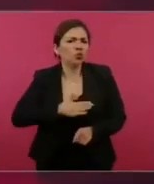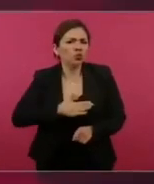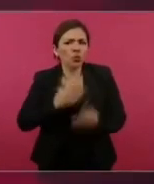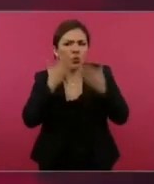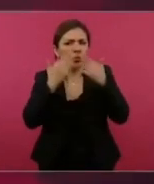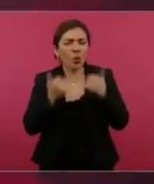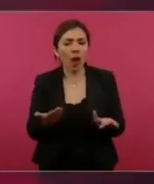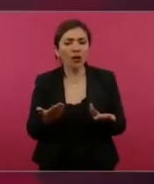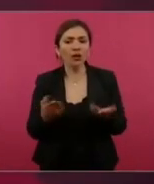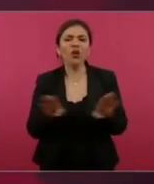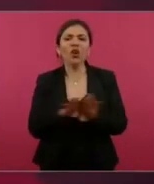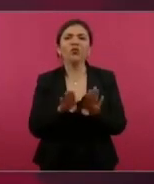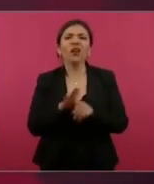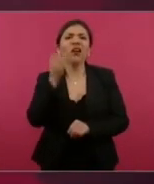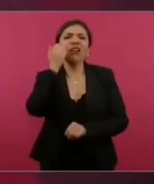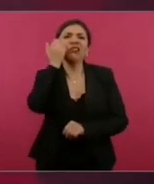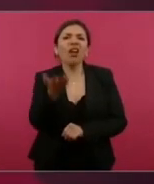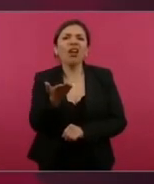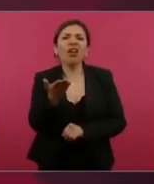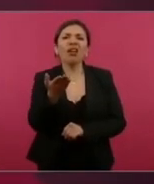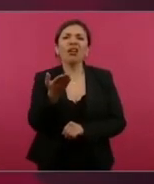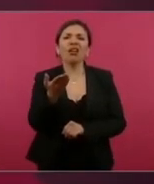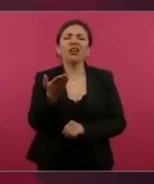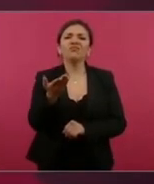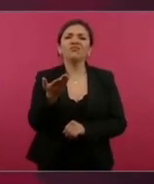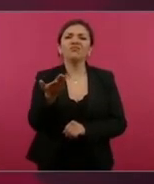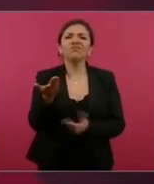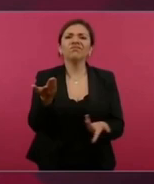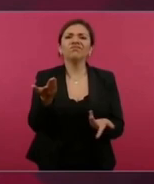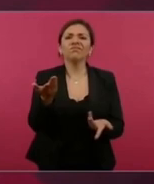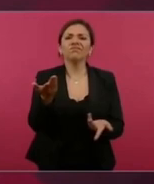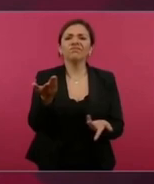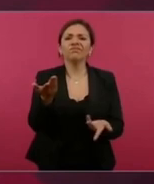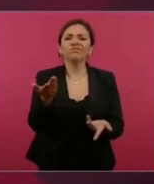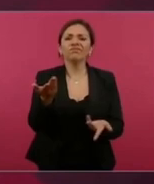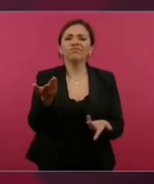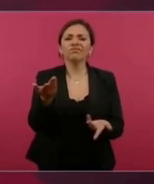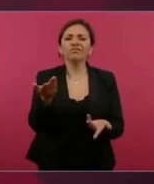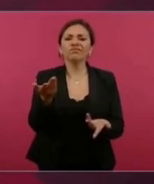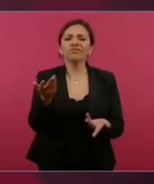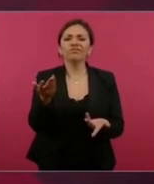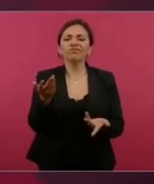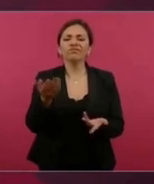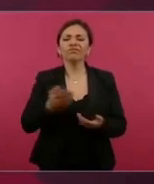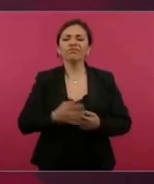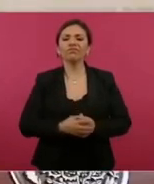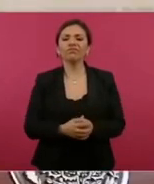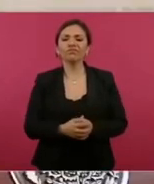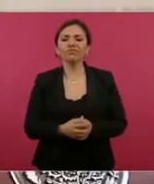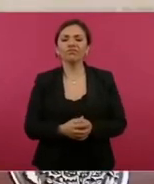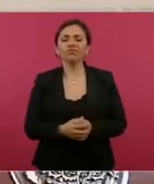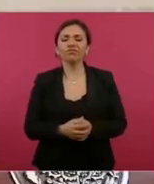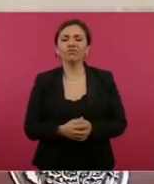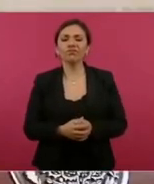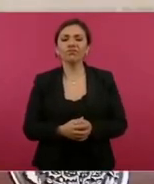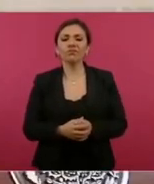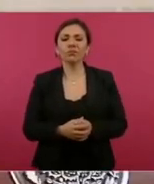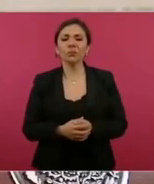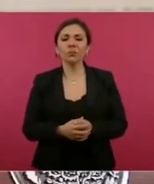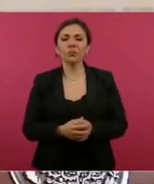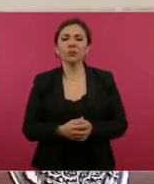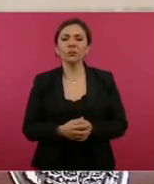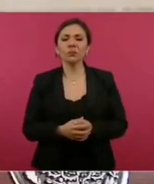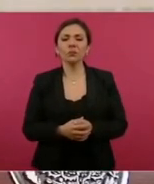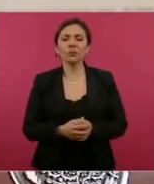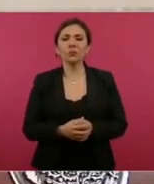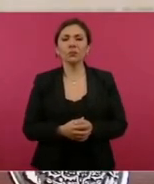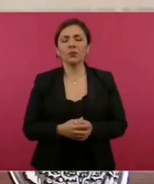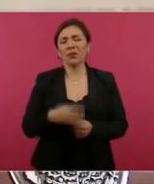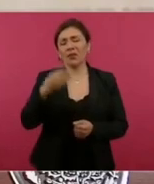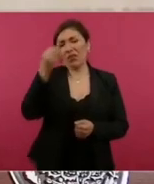culparme,